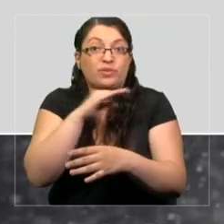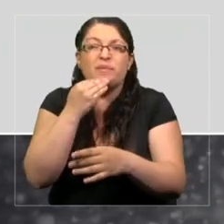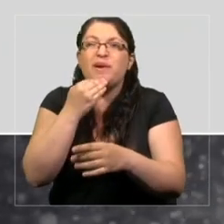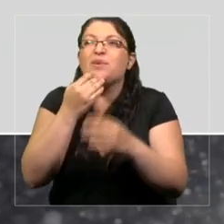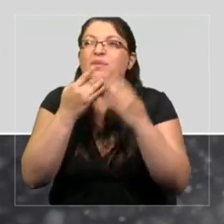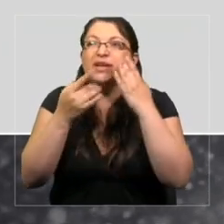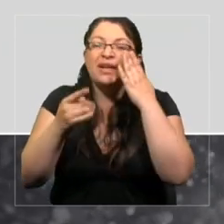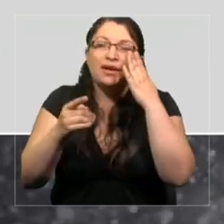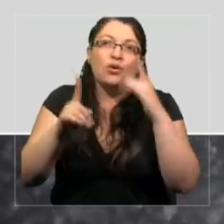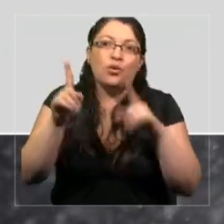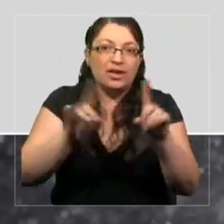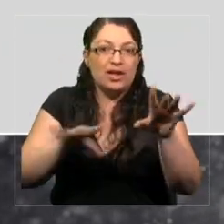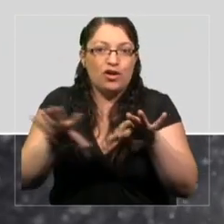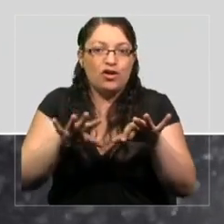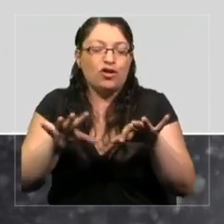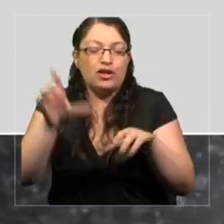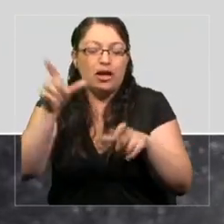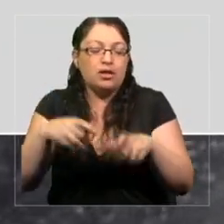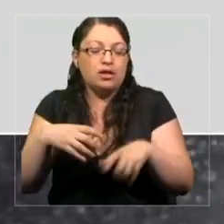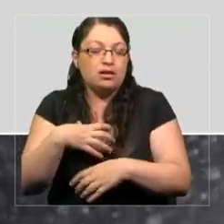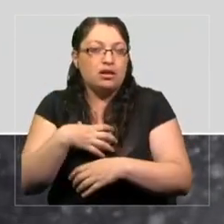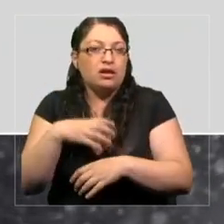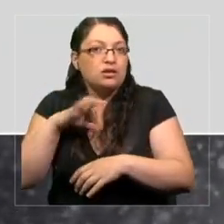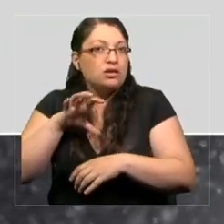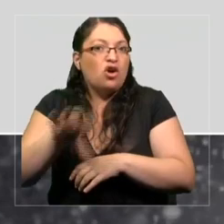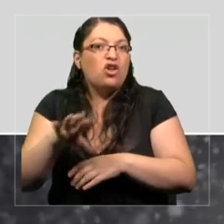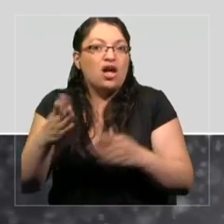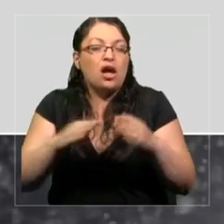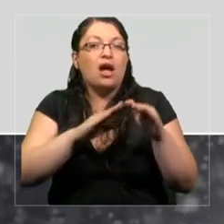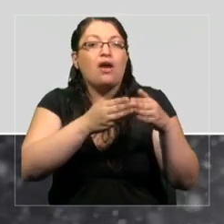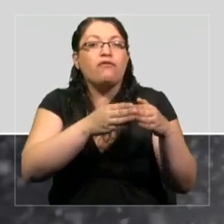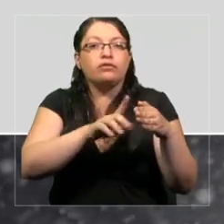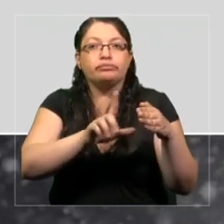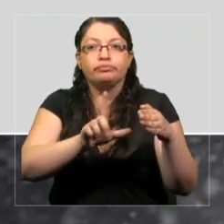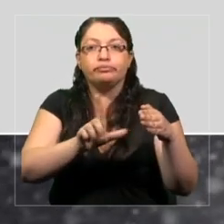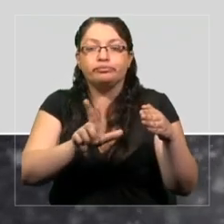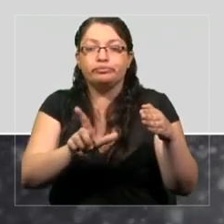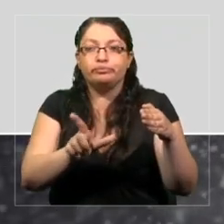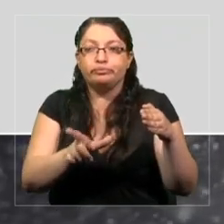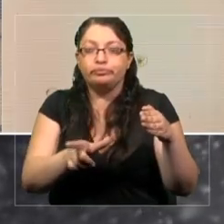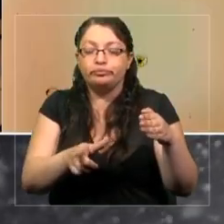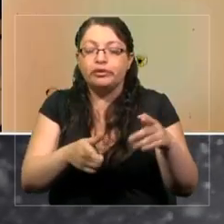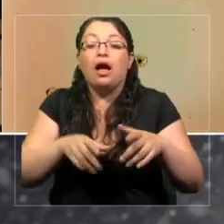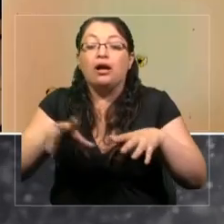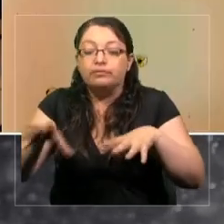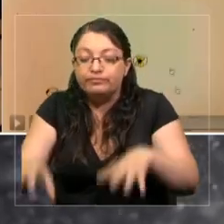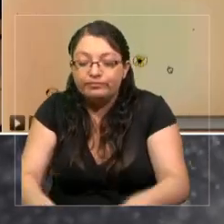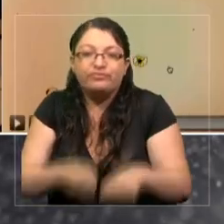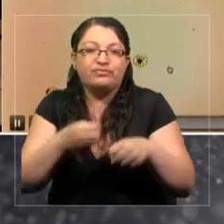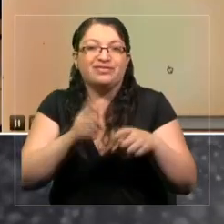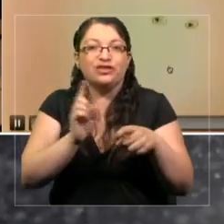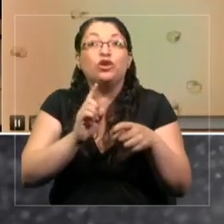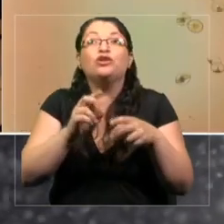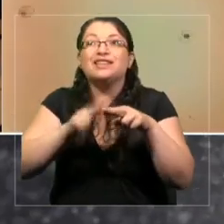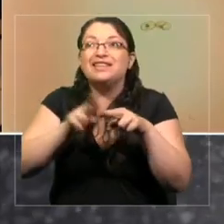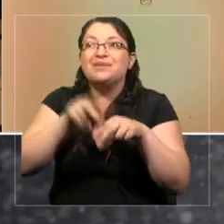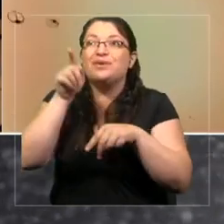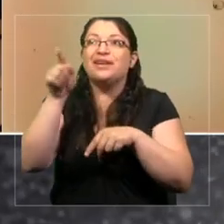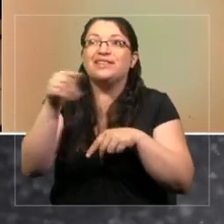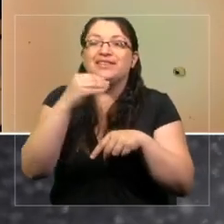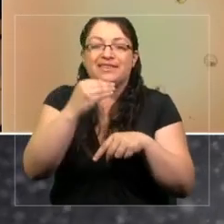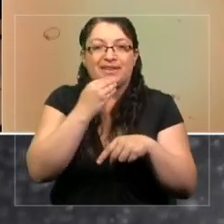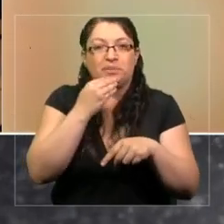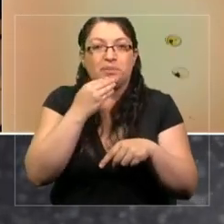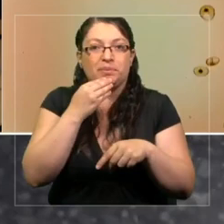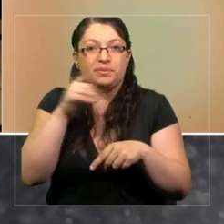personas odian hacer es bajar la velocidad. Entonces también hemos desarrollado estos instrumentos que